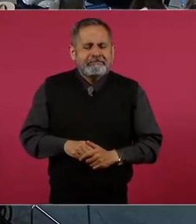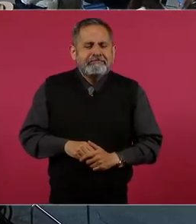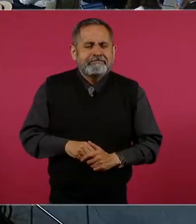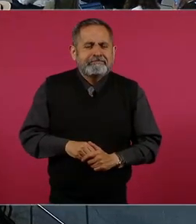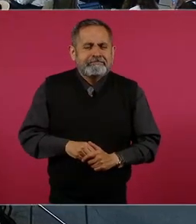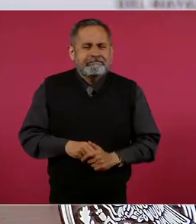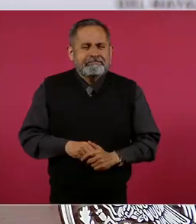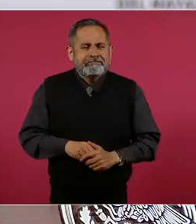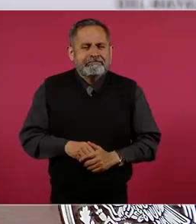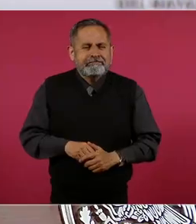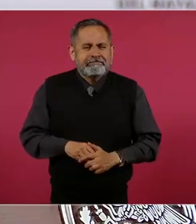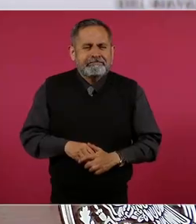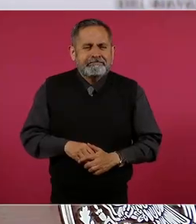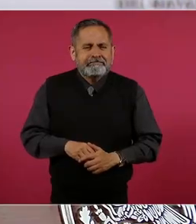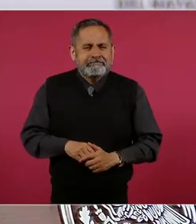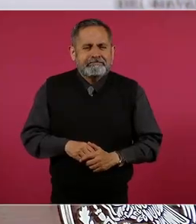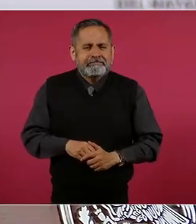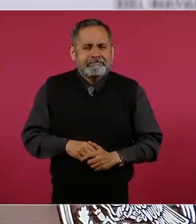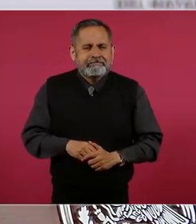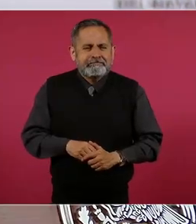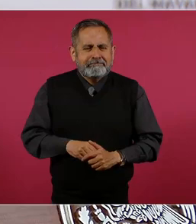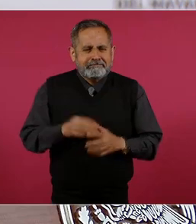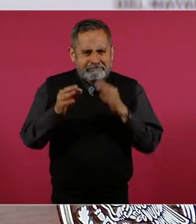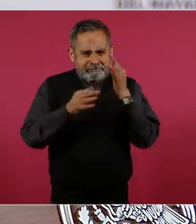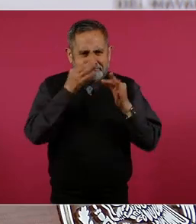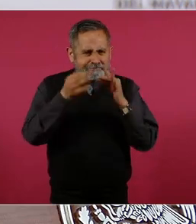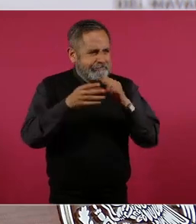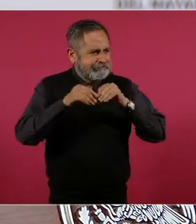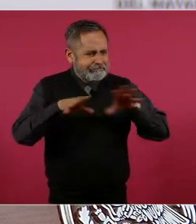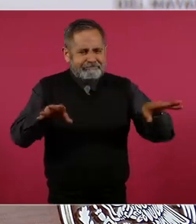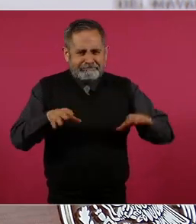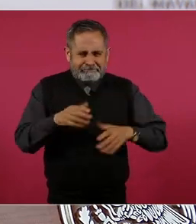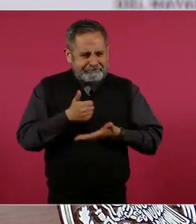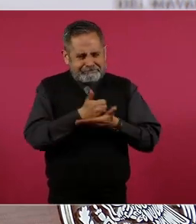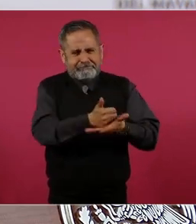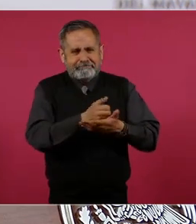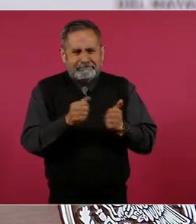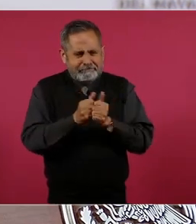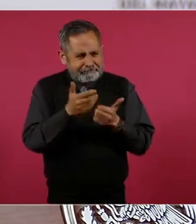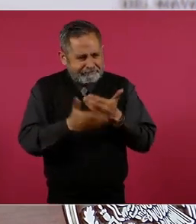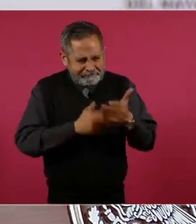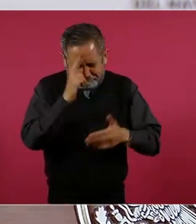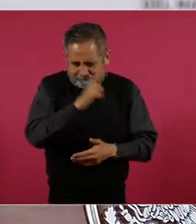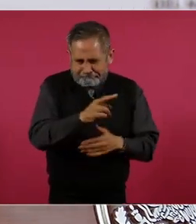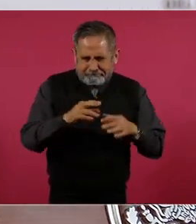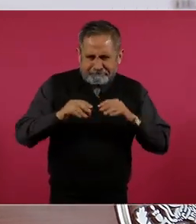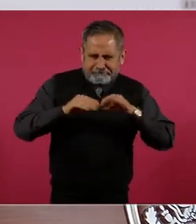publicidad, con todo respeto.